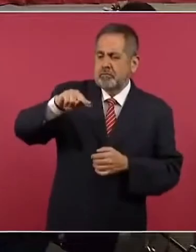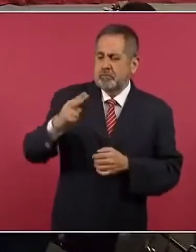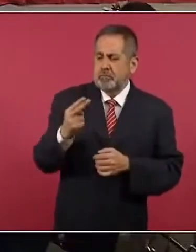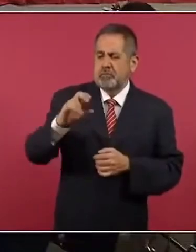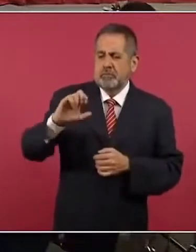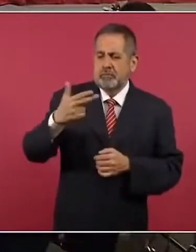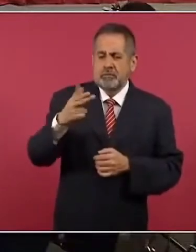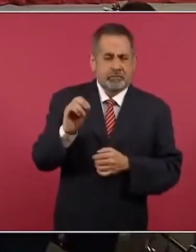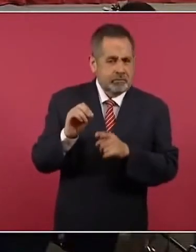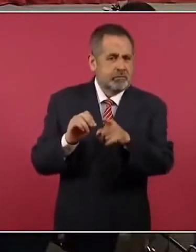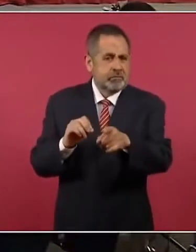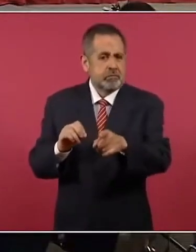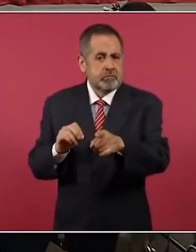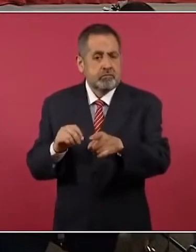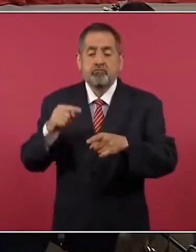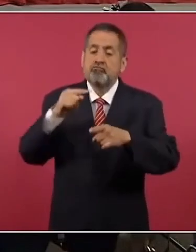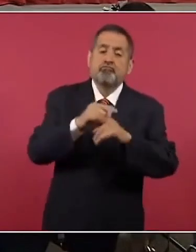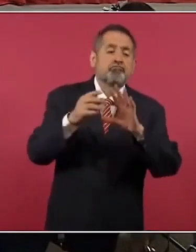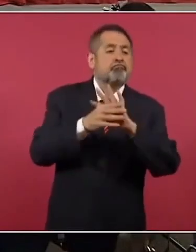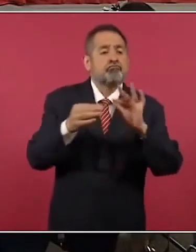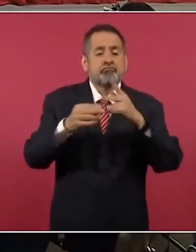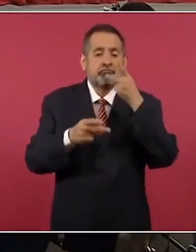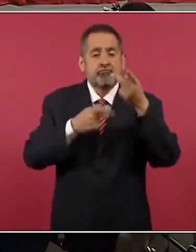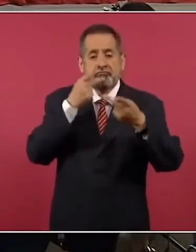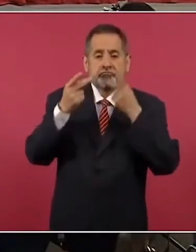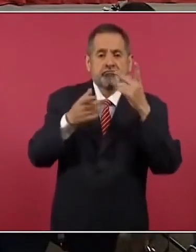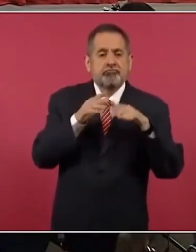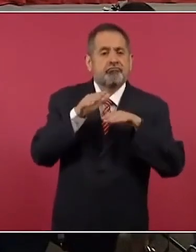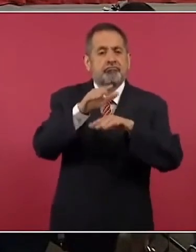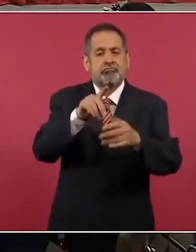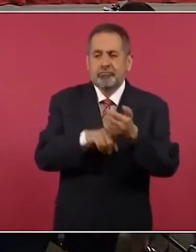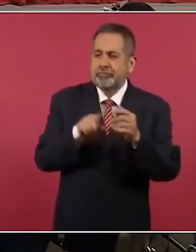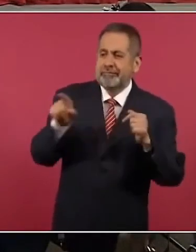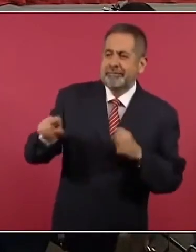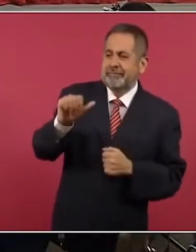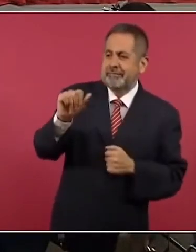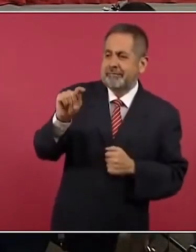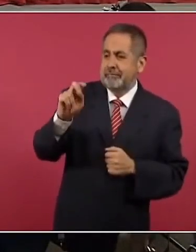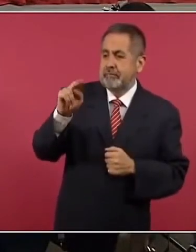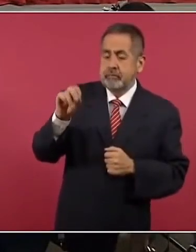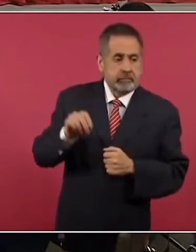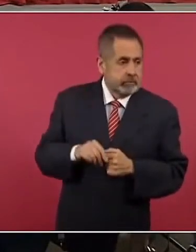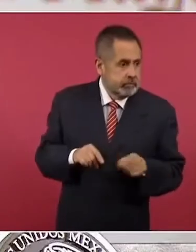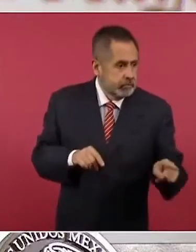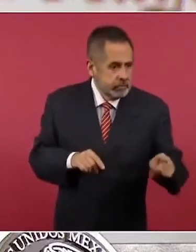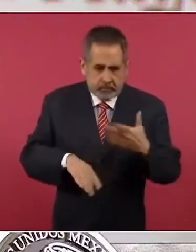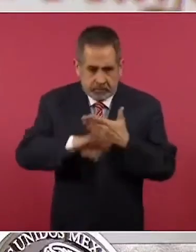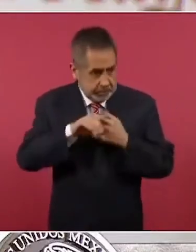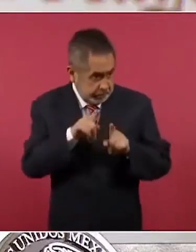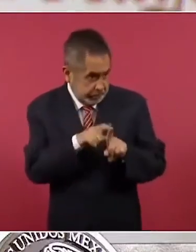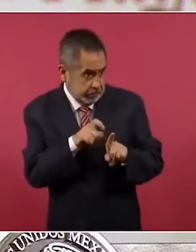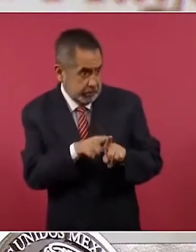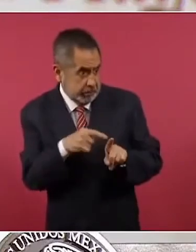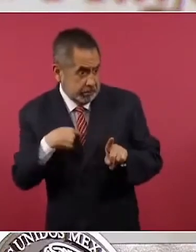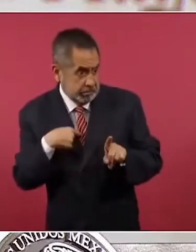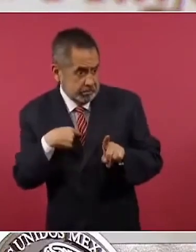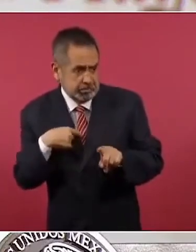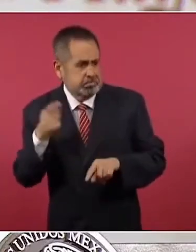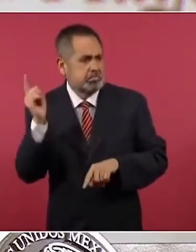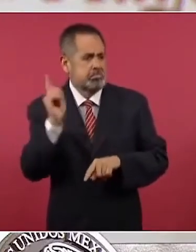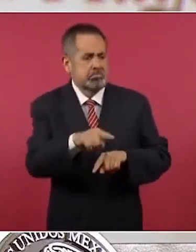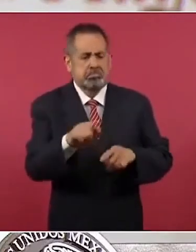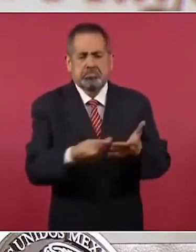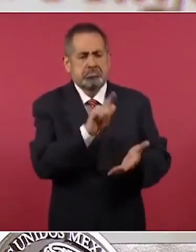había hecho algunas expresiones sobre el caso Atenco. Fue declarado persona non grata y tuvo que salir del país.